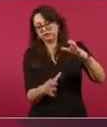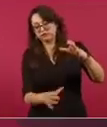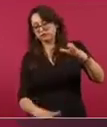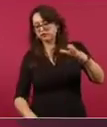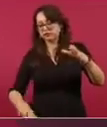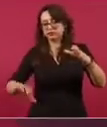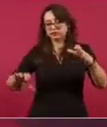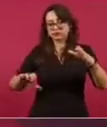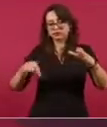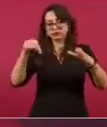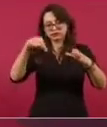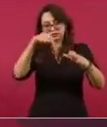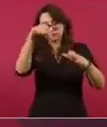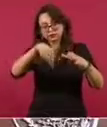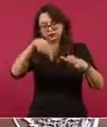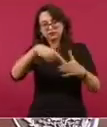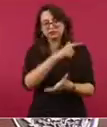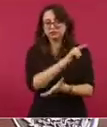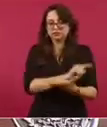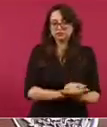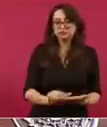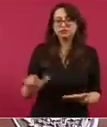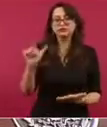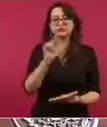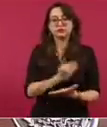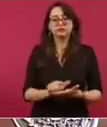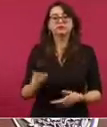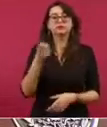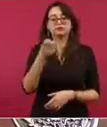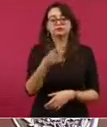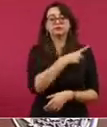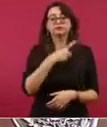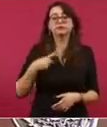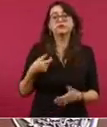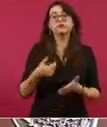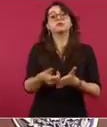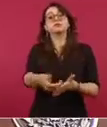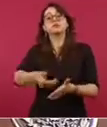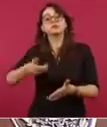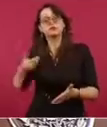que tener un presupuesto año con año.